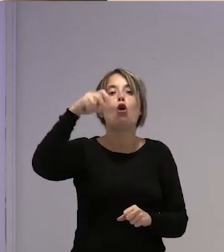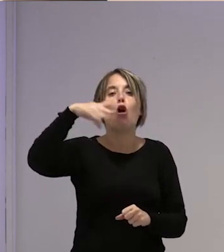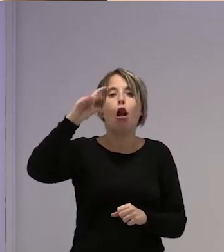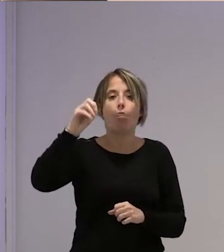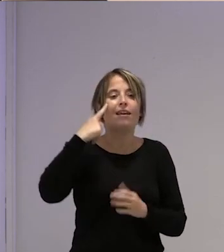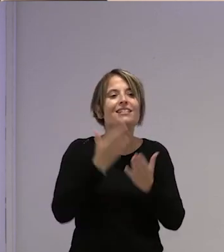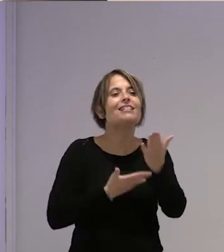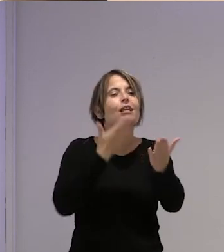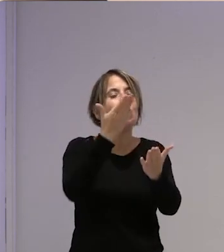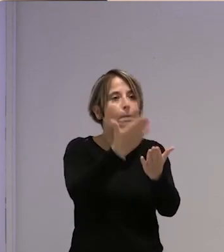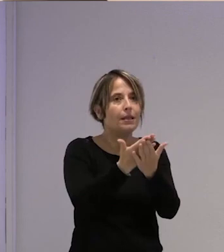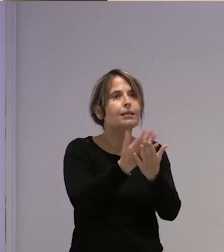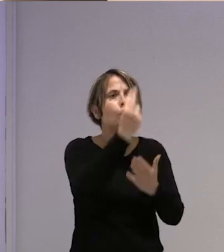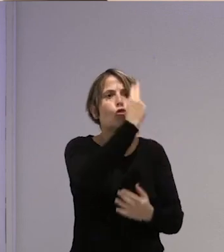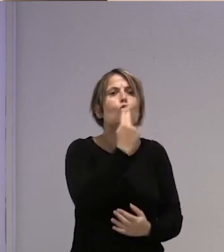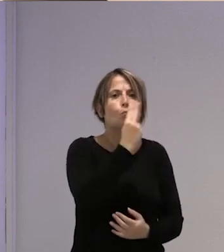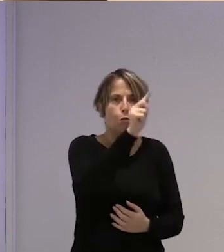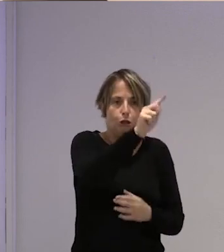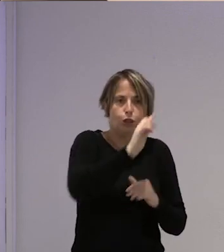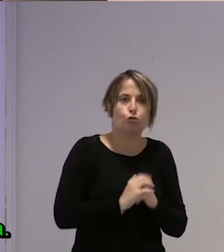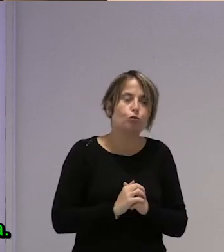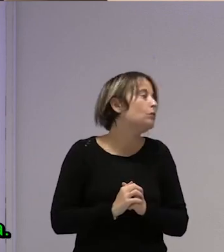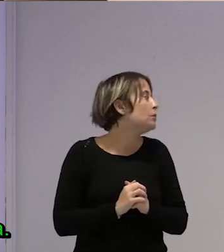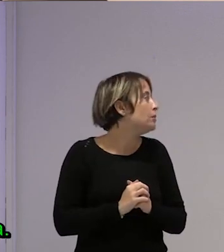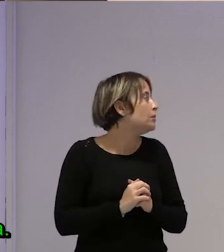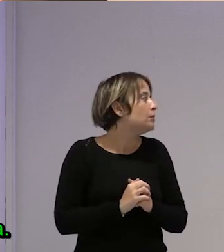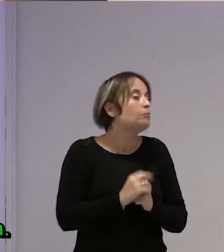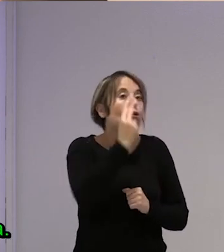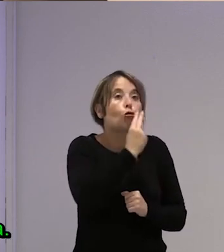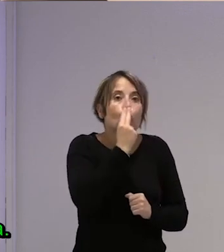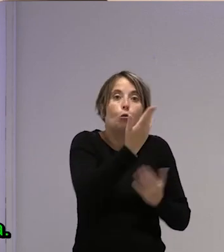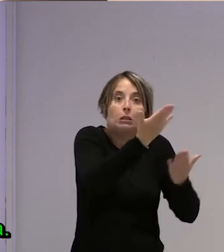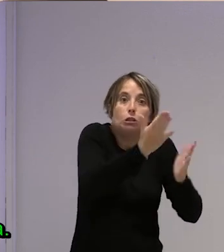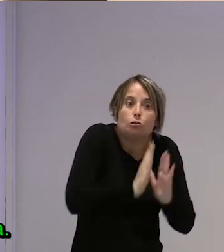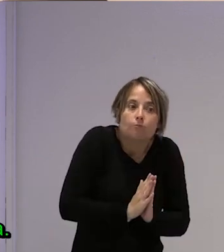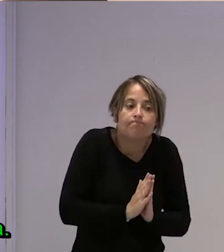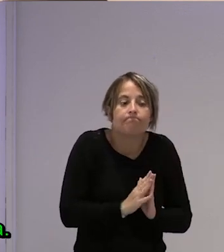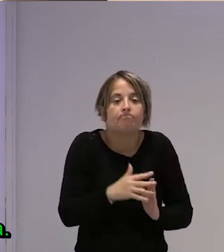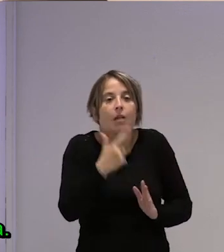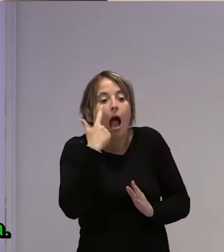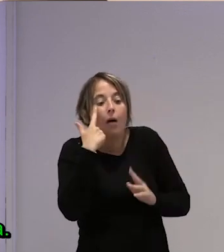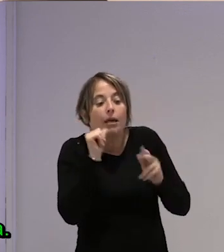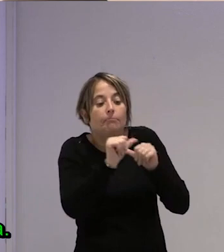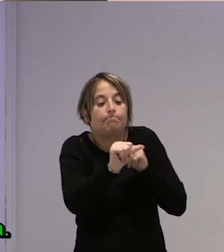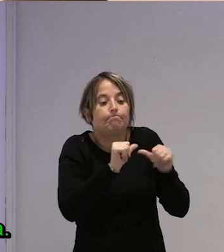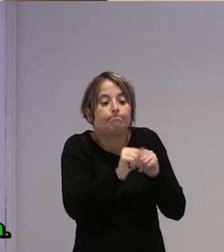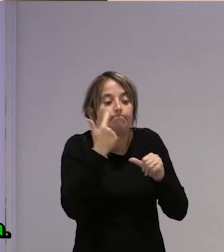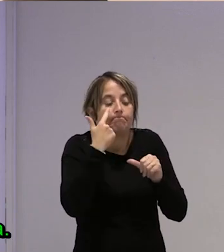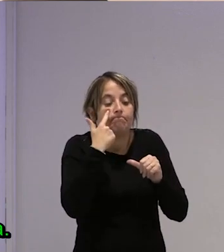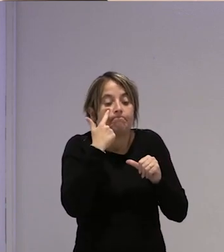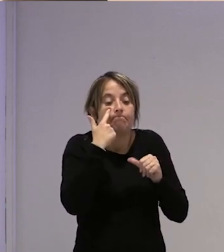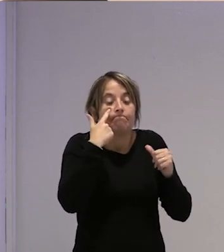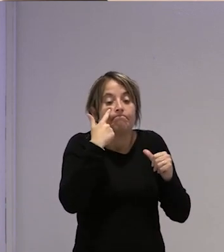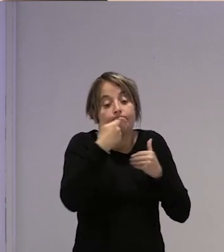pedís esto y está ese compromiso está ahí ahora vamos a ver lo que ocurre cuando llegue la